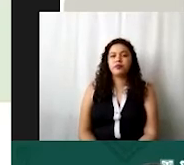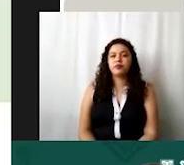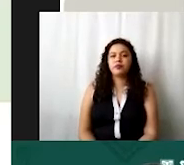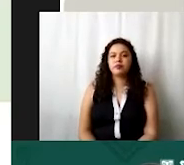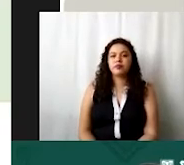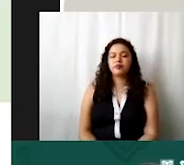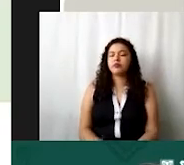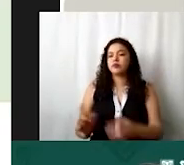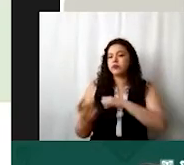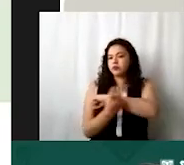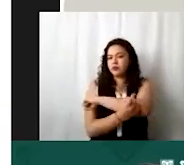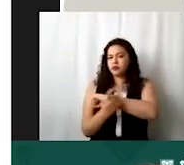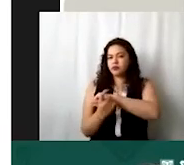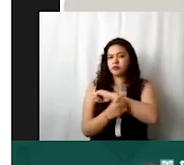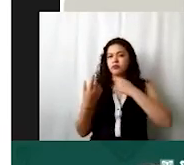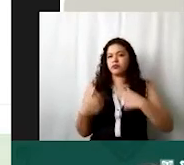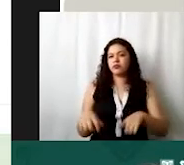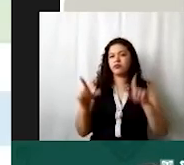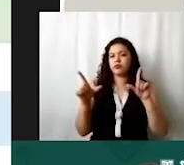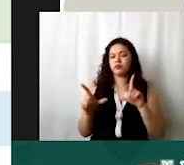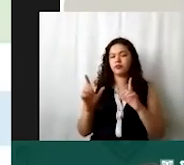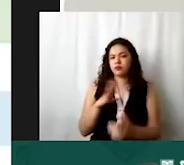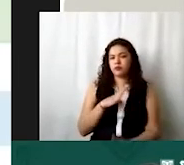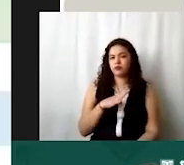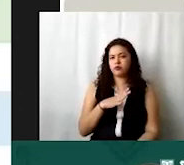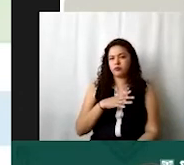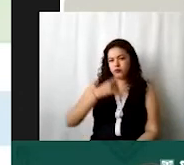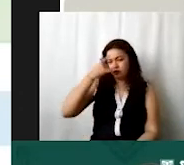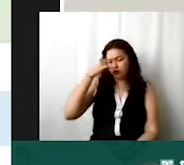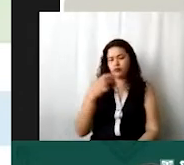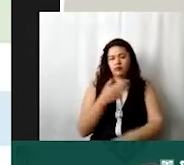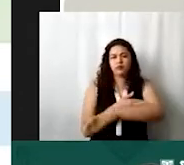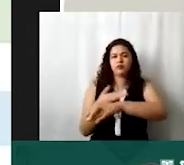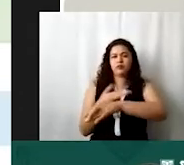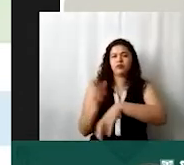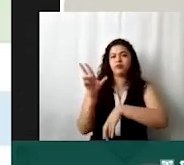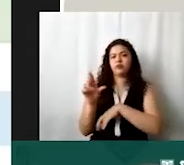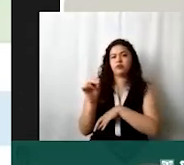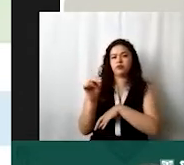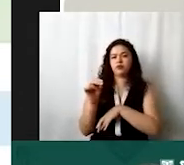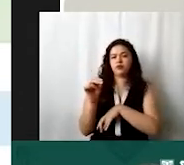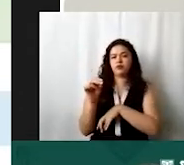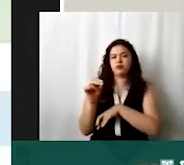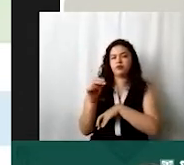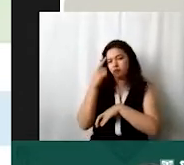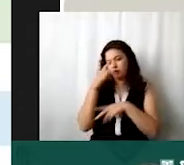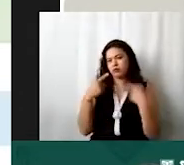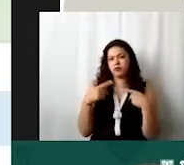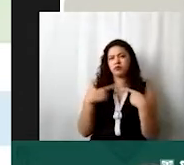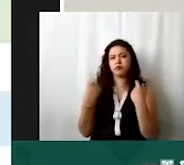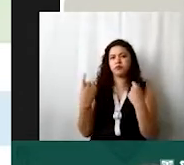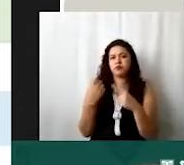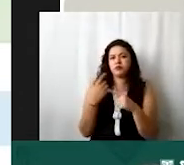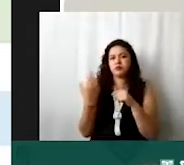en automático me tiene que abrir la opción para ya no registrar a personas porque estoy